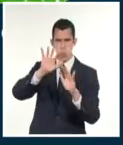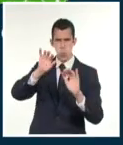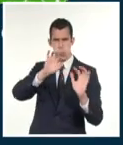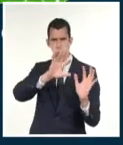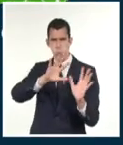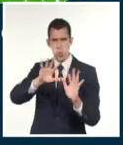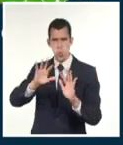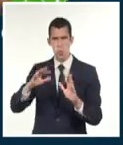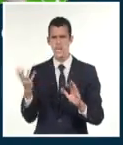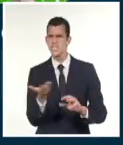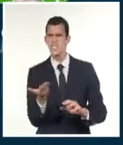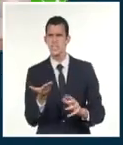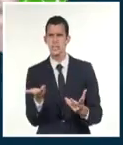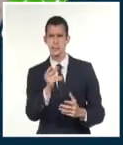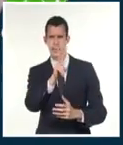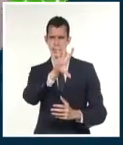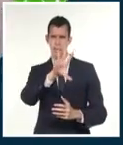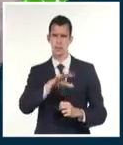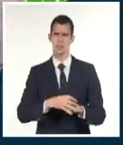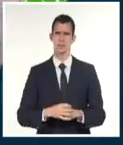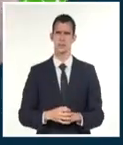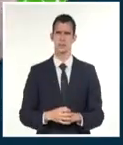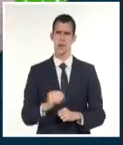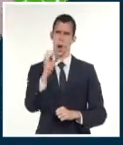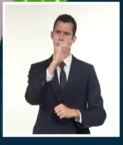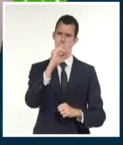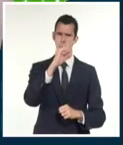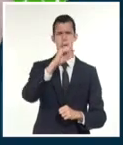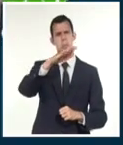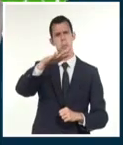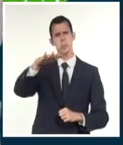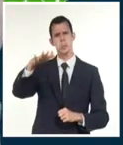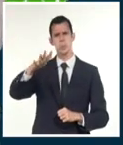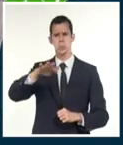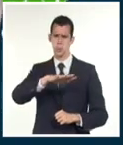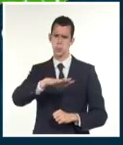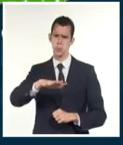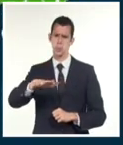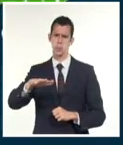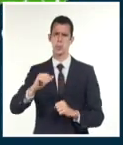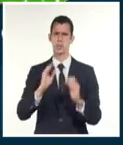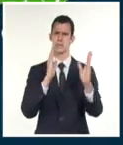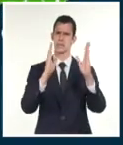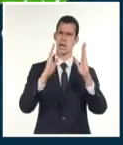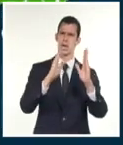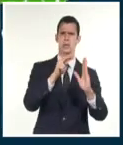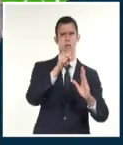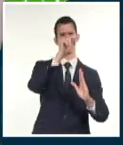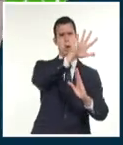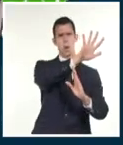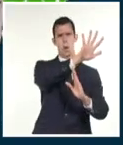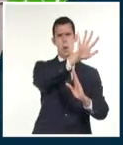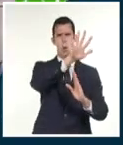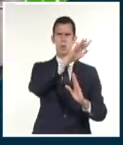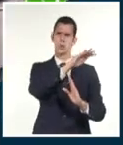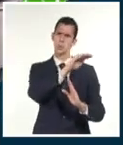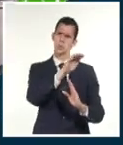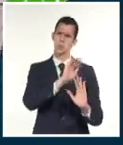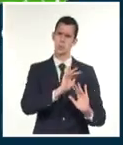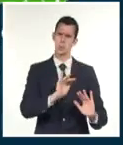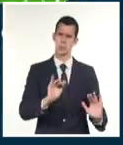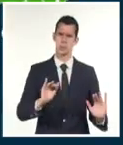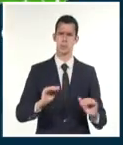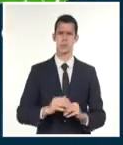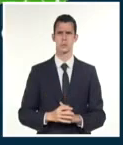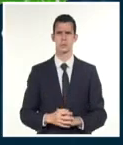con poco oleaje en ambas costas orientales, también poco oleaje en la costa norte central o oleaje en la costa norte occidental y más